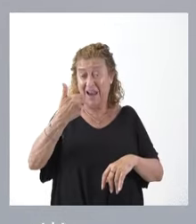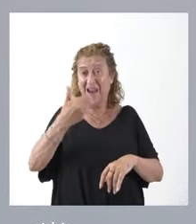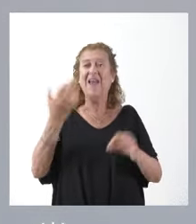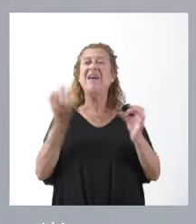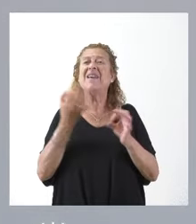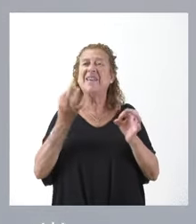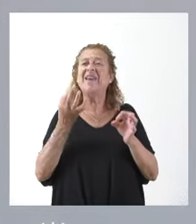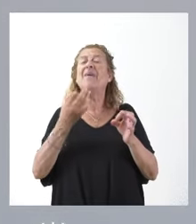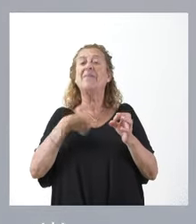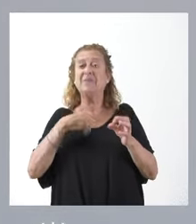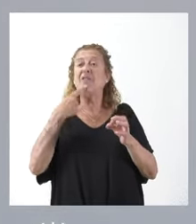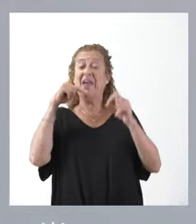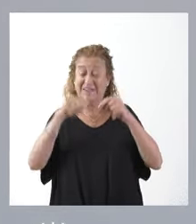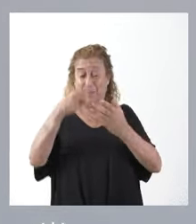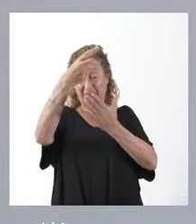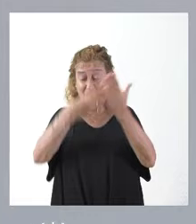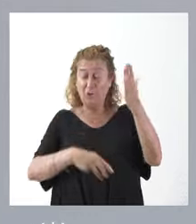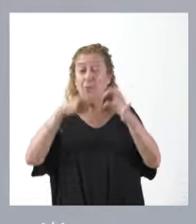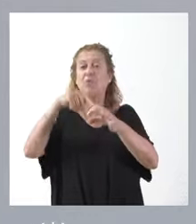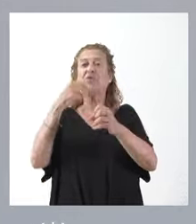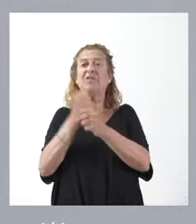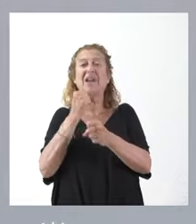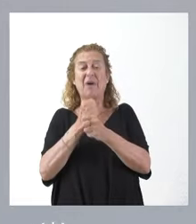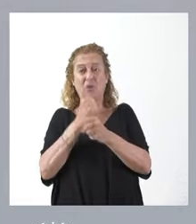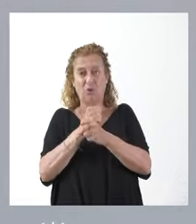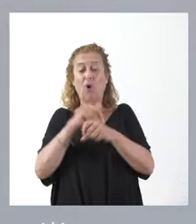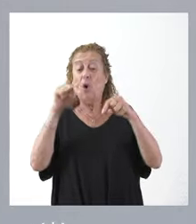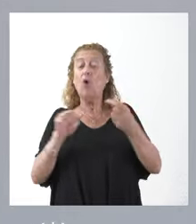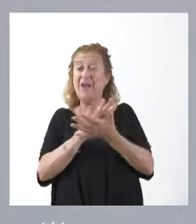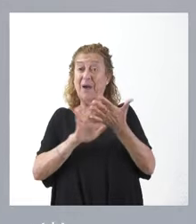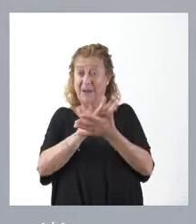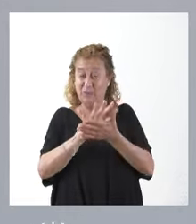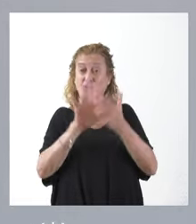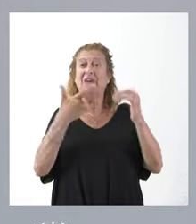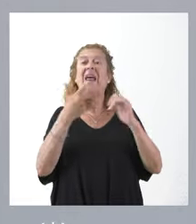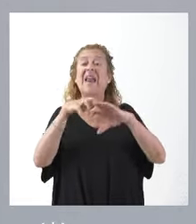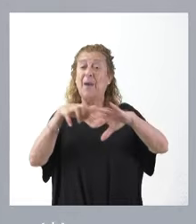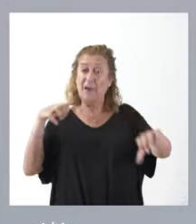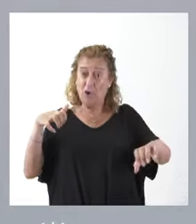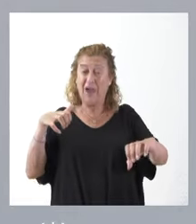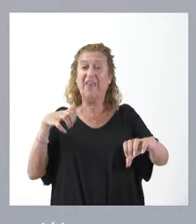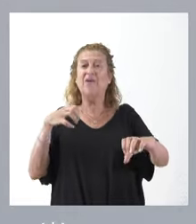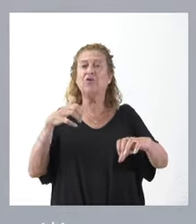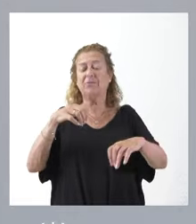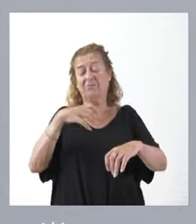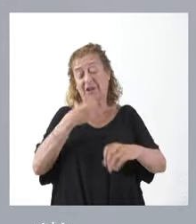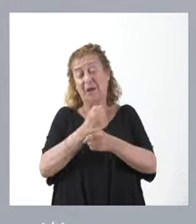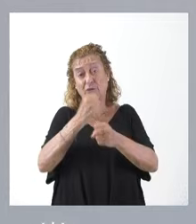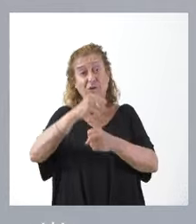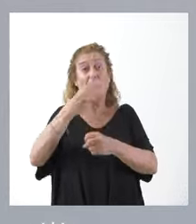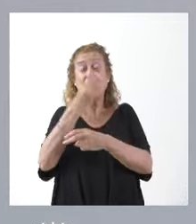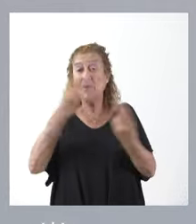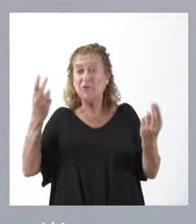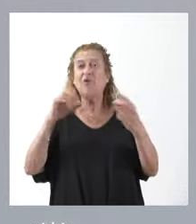que es a los que se refieren esta relación de puesto de trabajo que hoy hablamos. Por tanto, la mayor parte de los empleados públicos son los que prestan